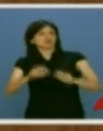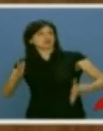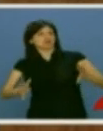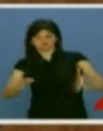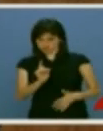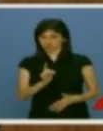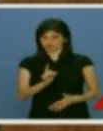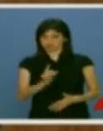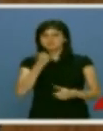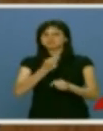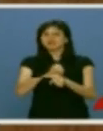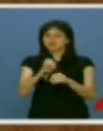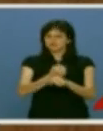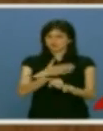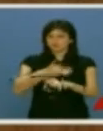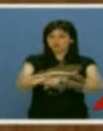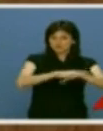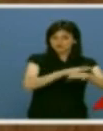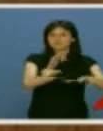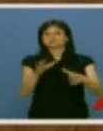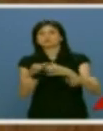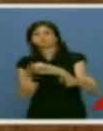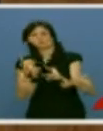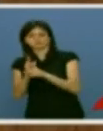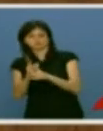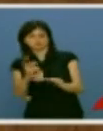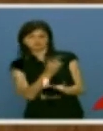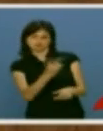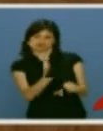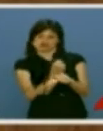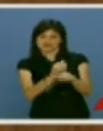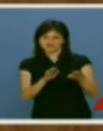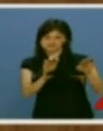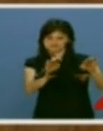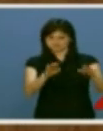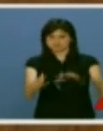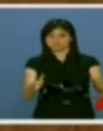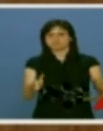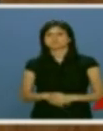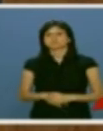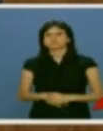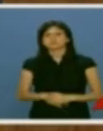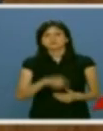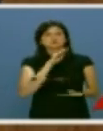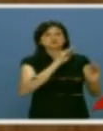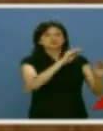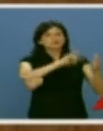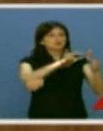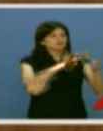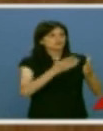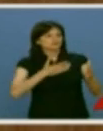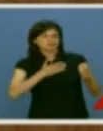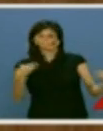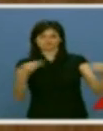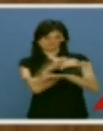Porque estas son tareas del gobierno, sí, pero también de la oposición. Es evidente que no le vamos a votar, porque su proyecto y el nuestro distan mucho,